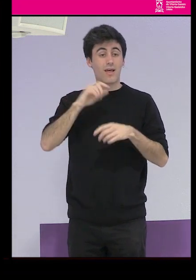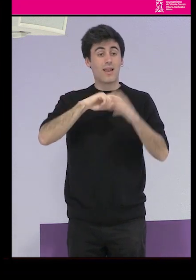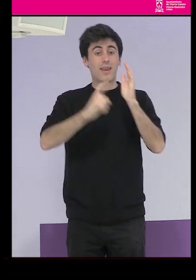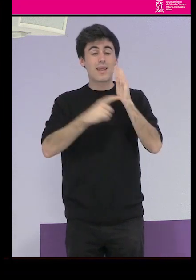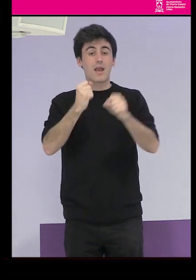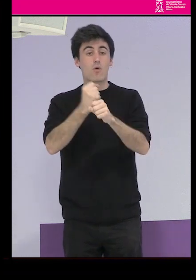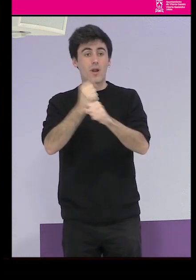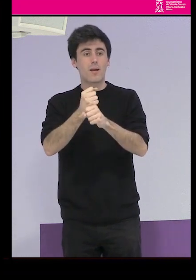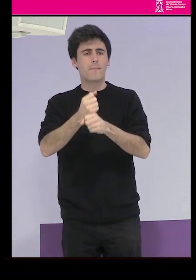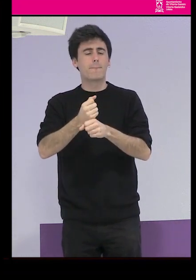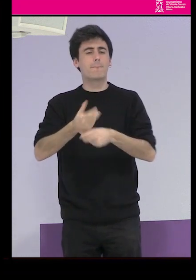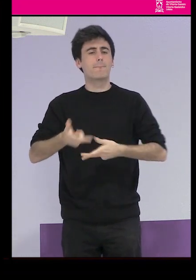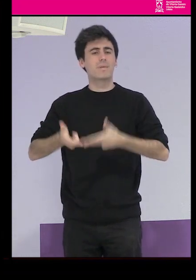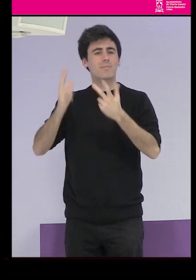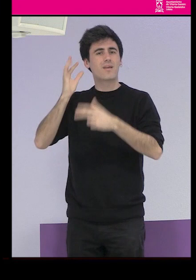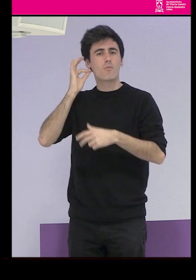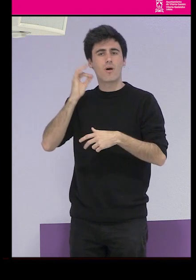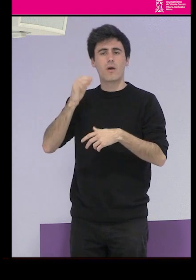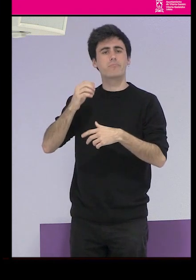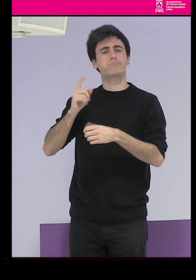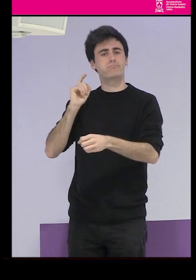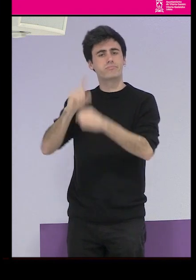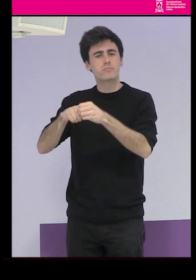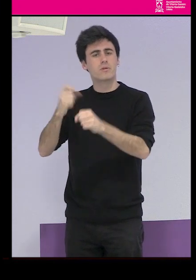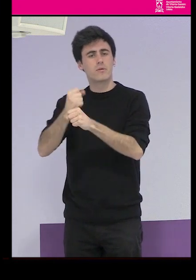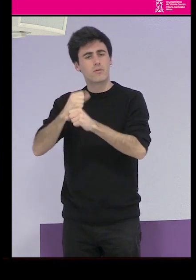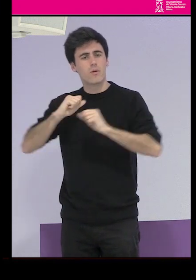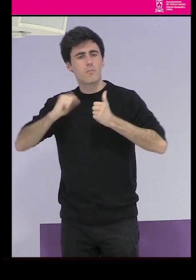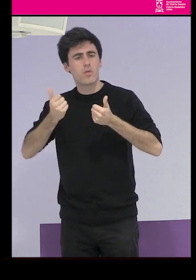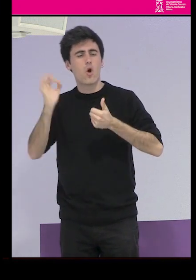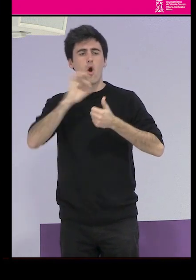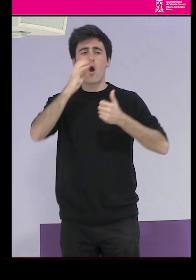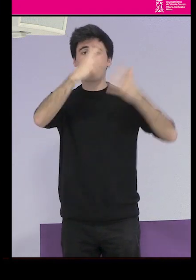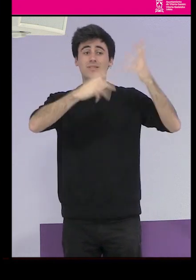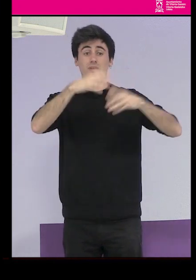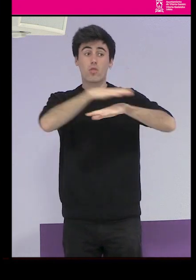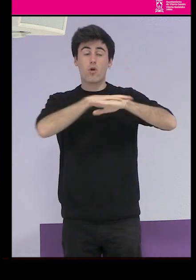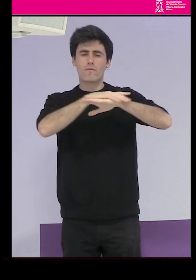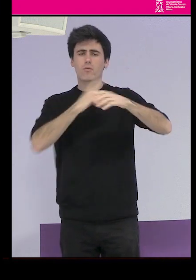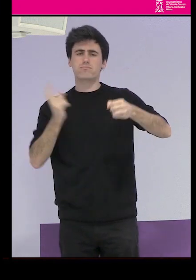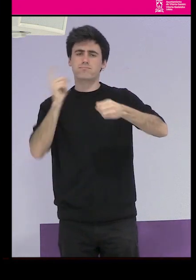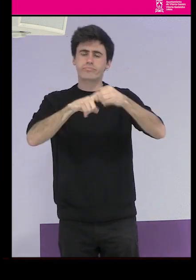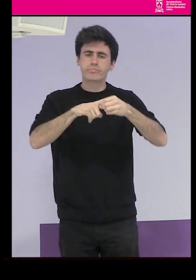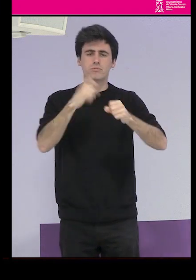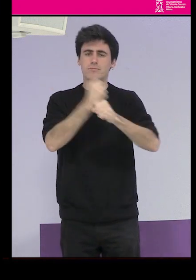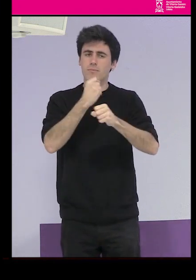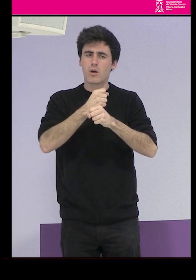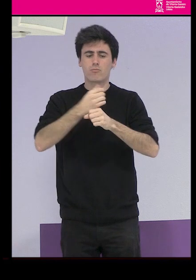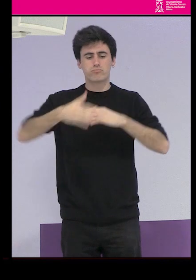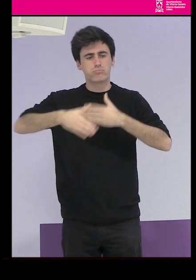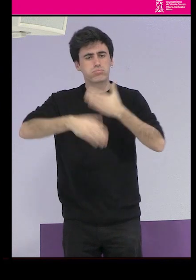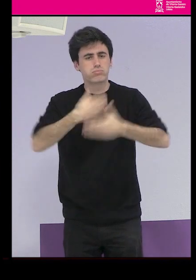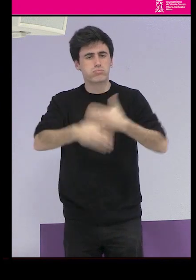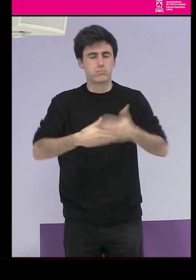pudieran participar y llegar a puestos en la administración del Estado y trabajar.